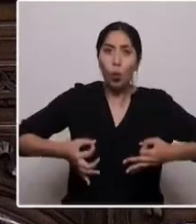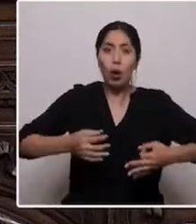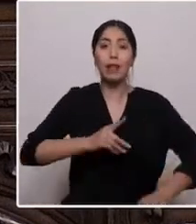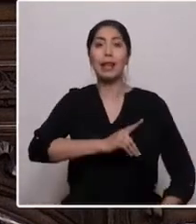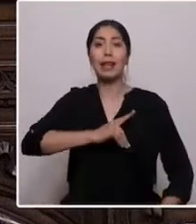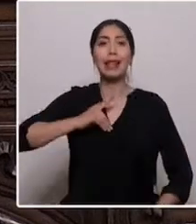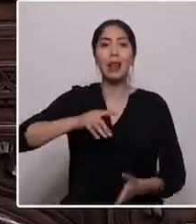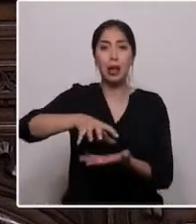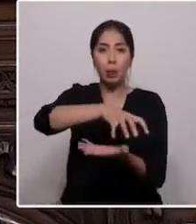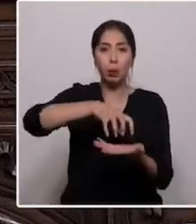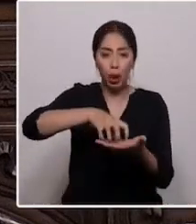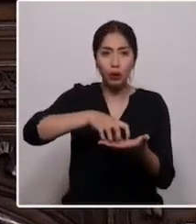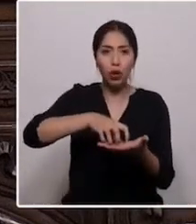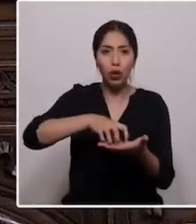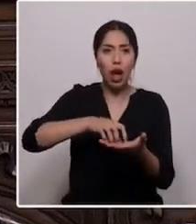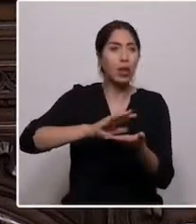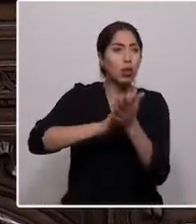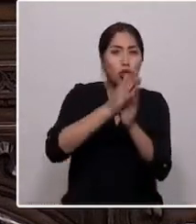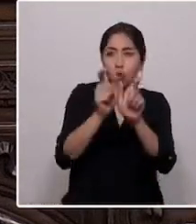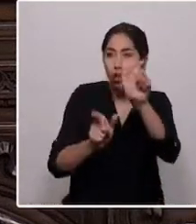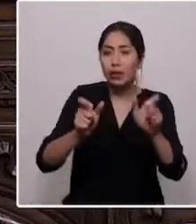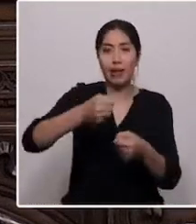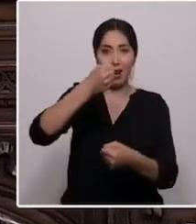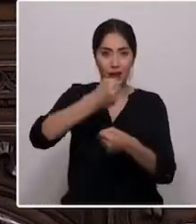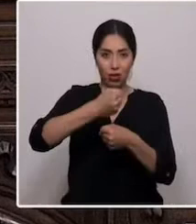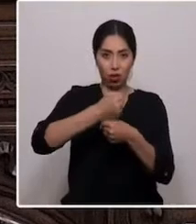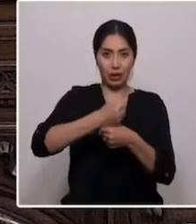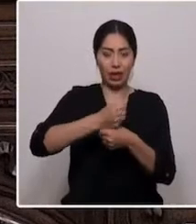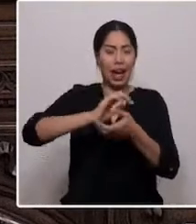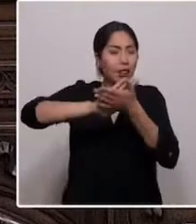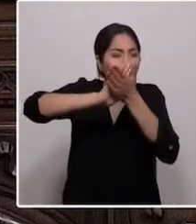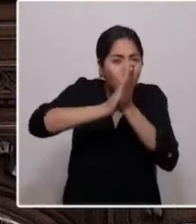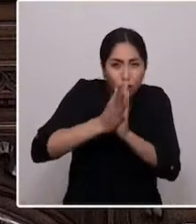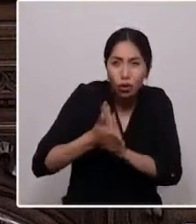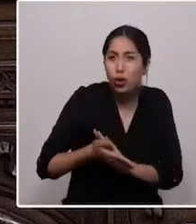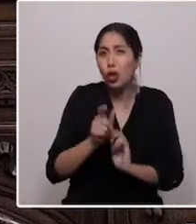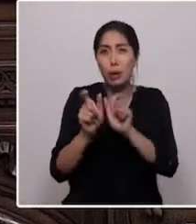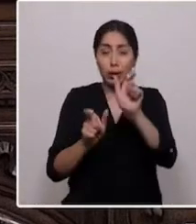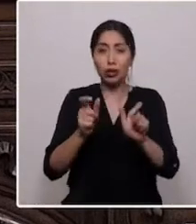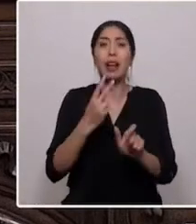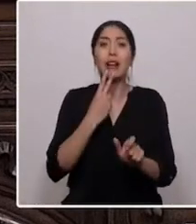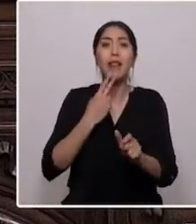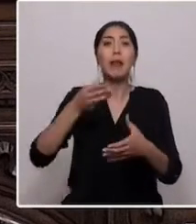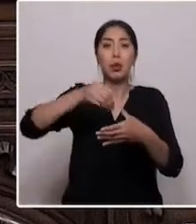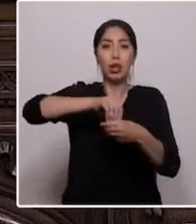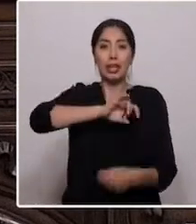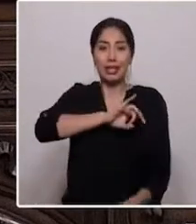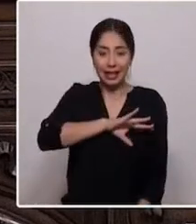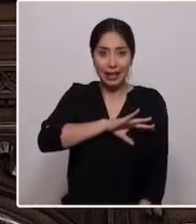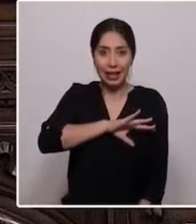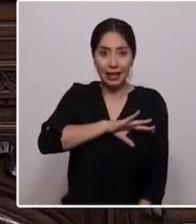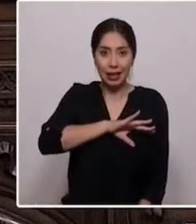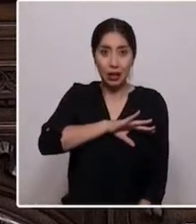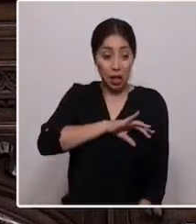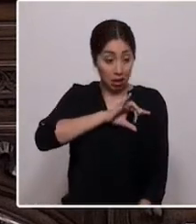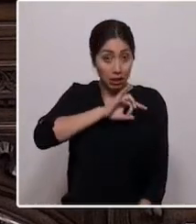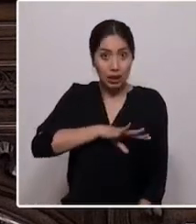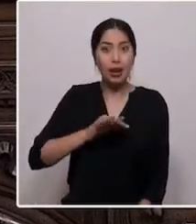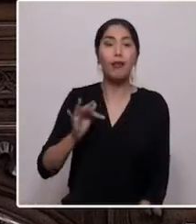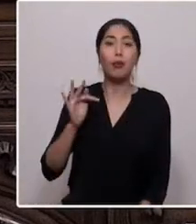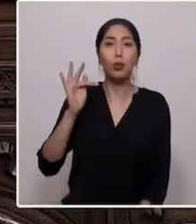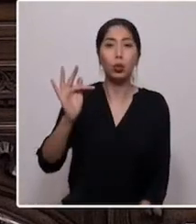pueblos, a las y a los trabajadores, a todes quienes vivimos en Chile. Al Chile del futuro,